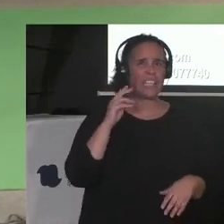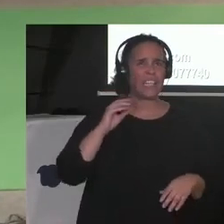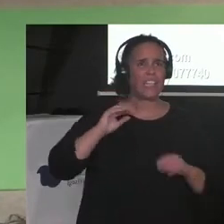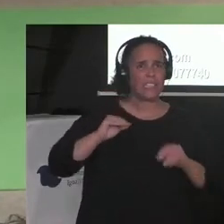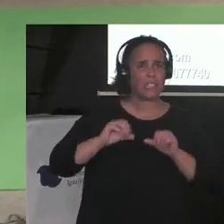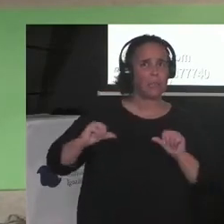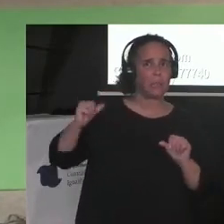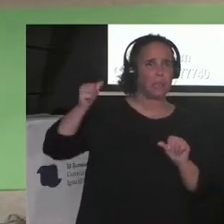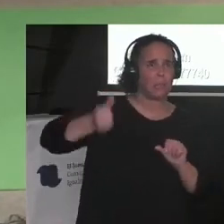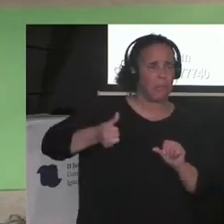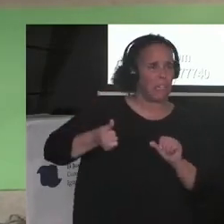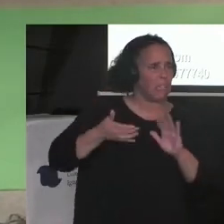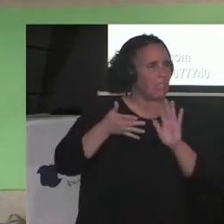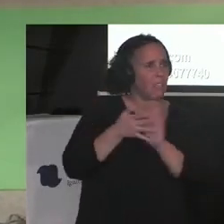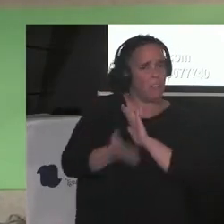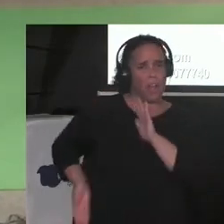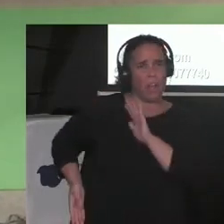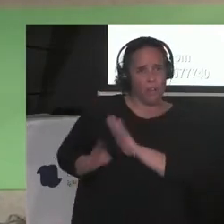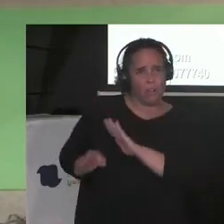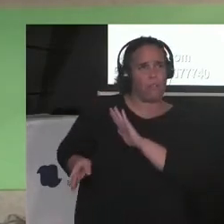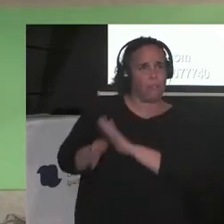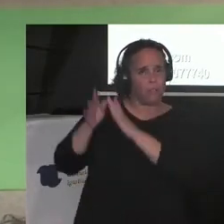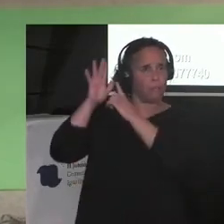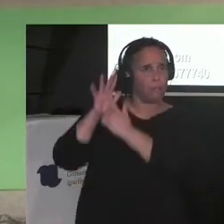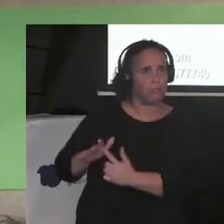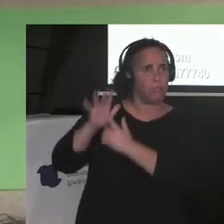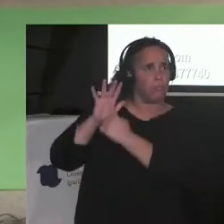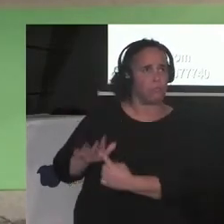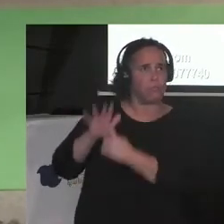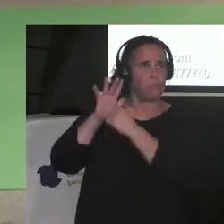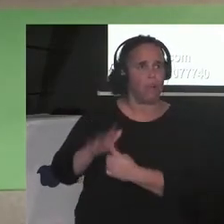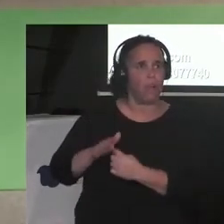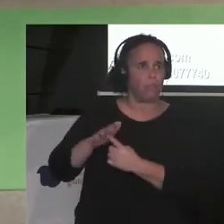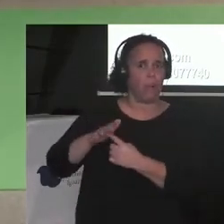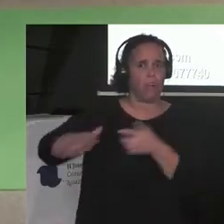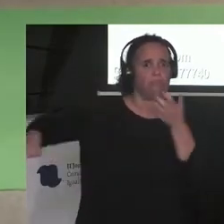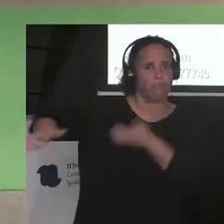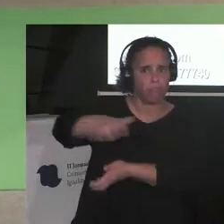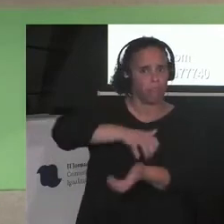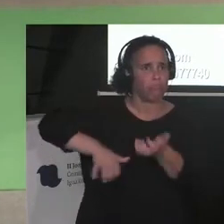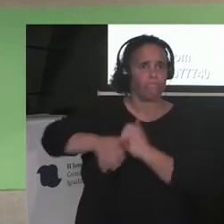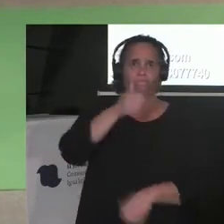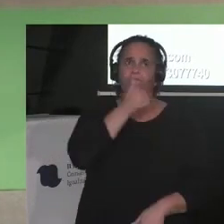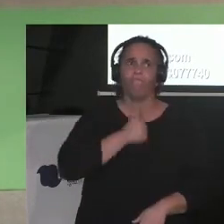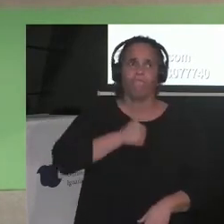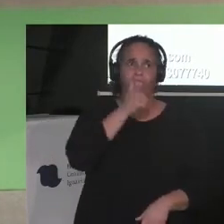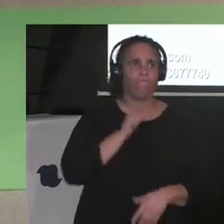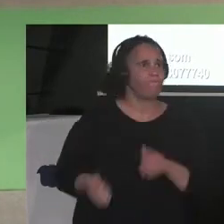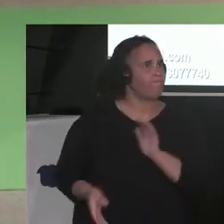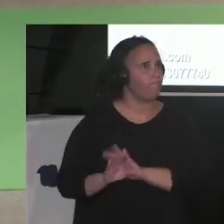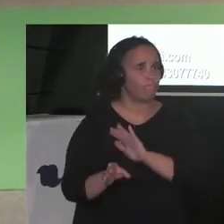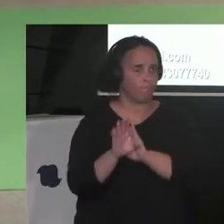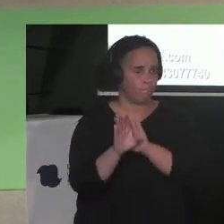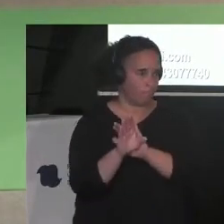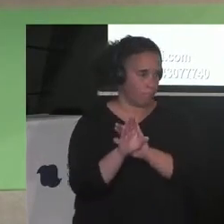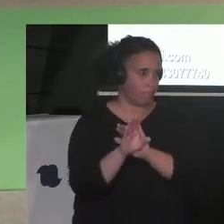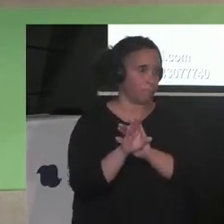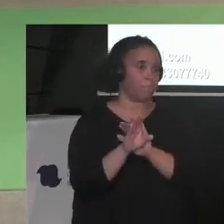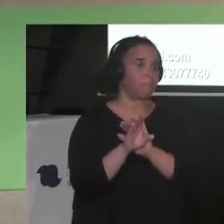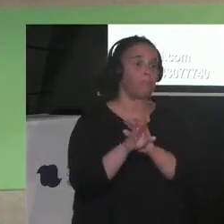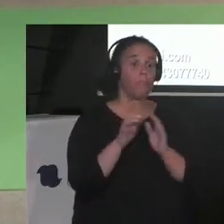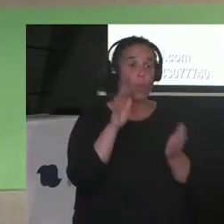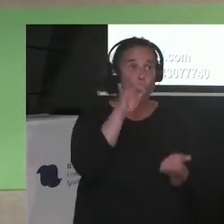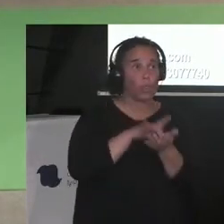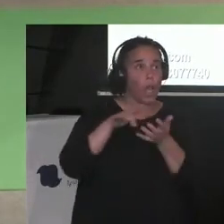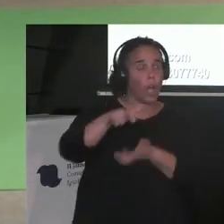y el conflicto permanente. Los palestinos reflejan en extremo esta dinámica